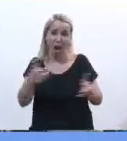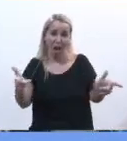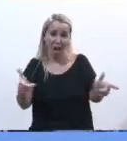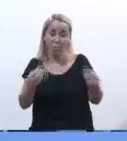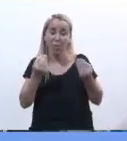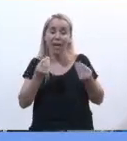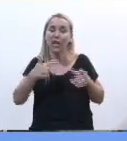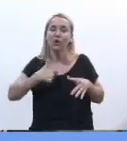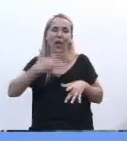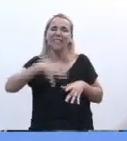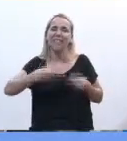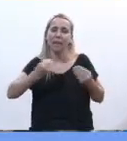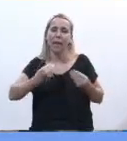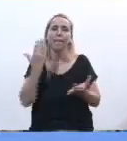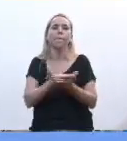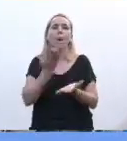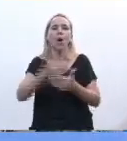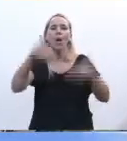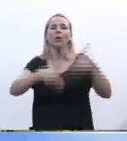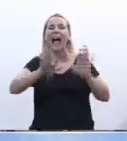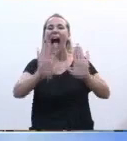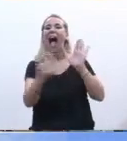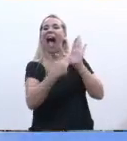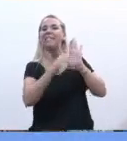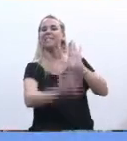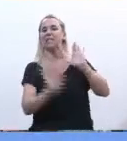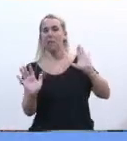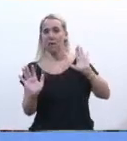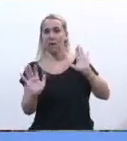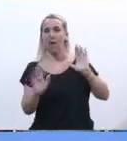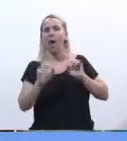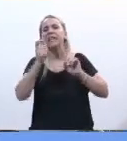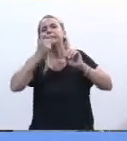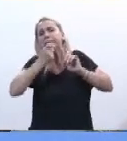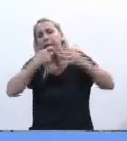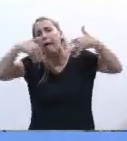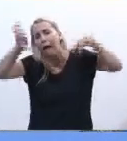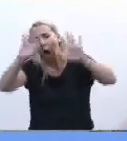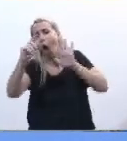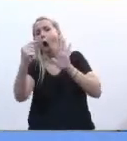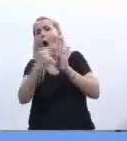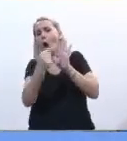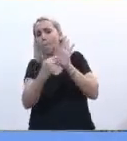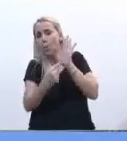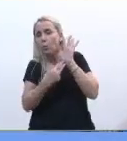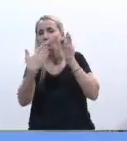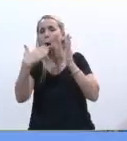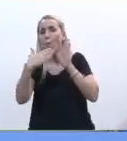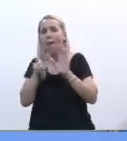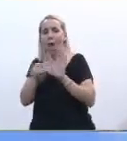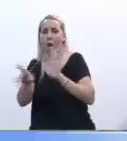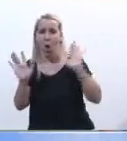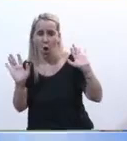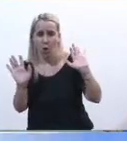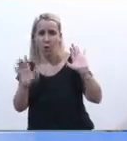entendí, se propone votar tal cual está, y en todo caso, algunas correcciones por el veto, o la reglamentación,